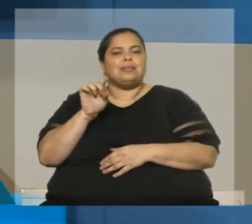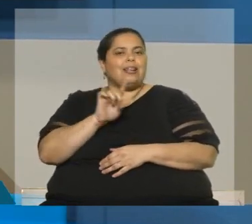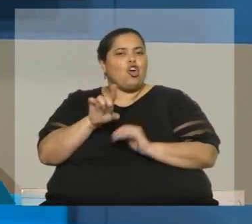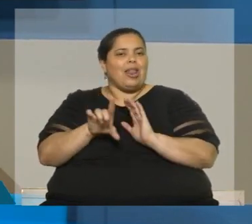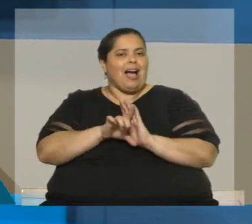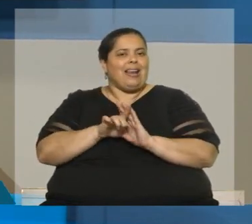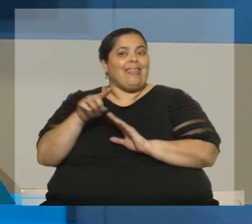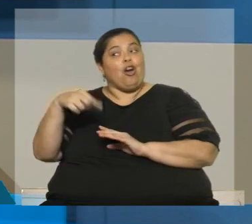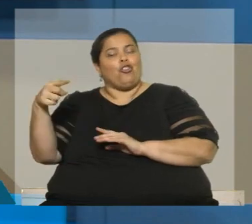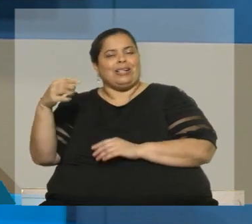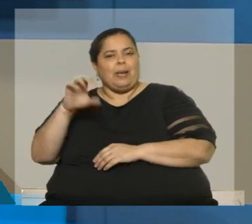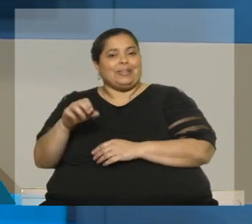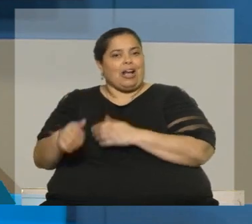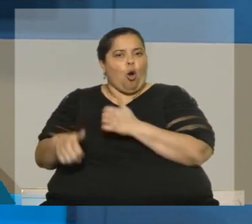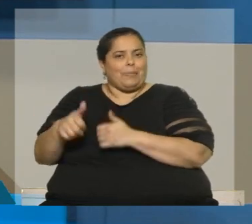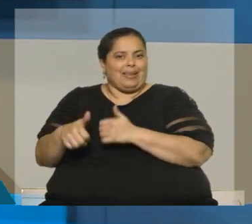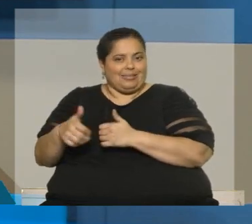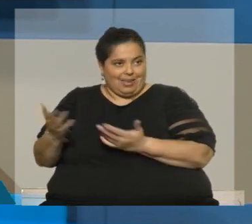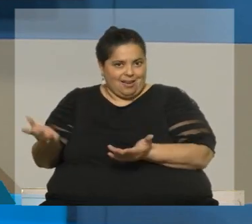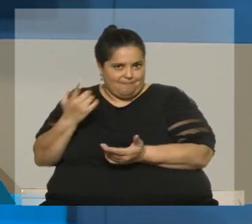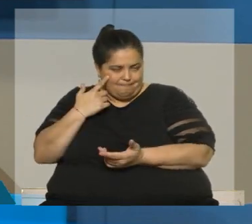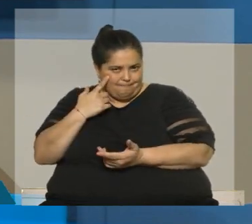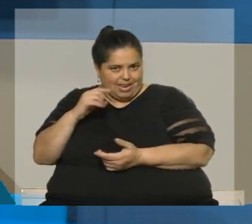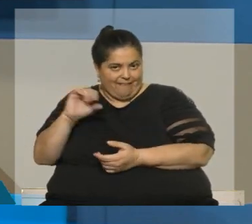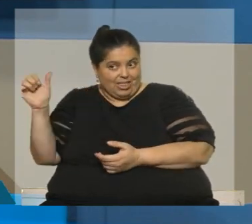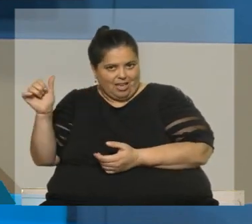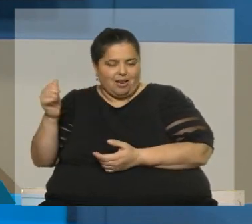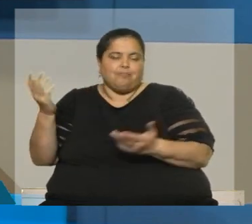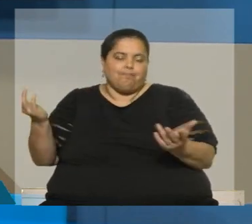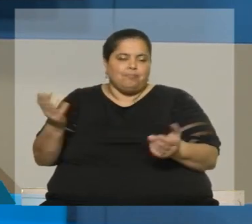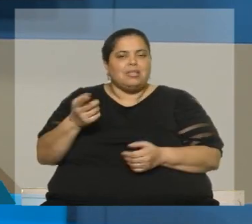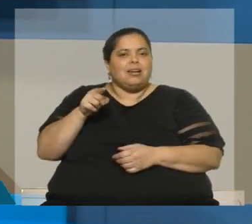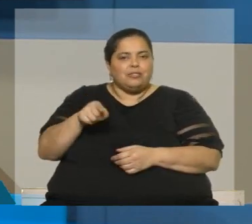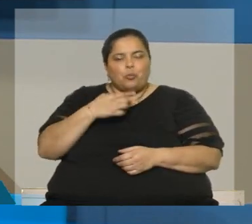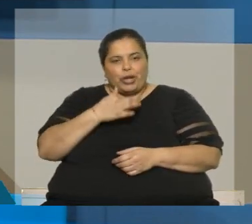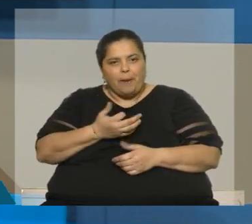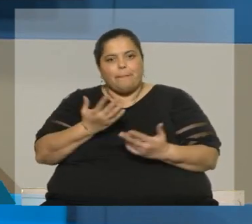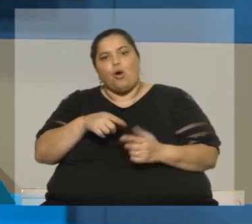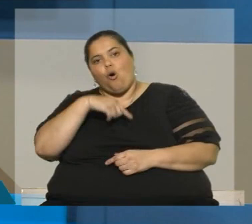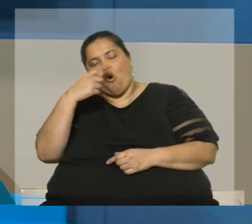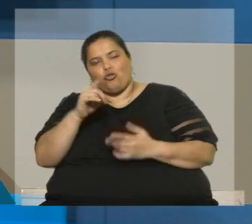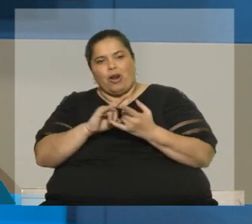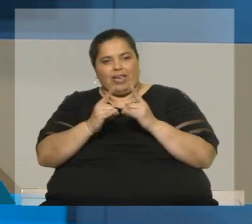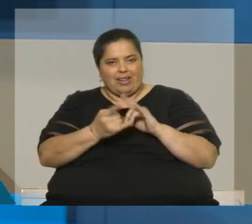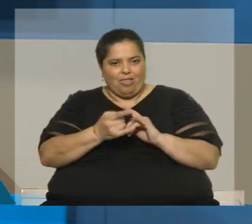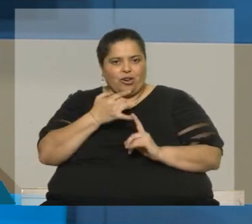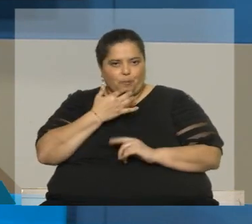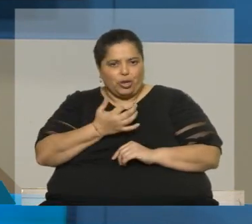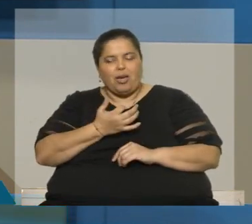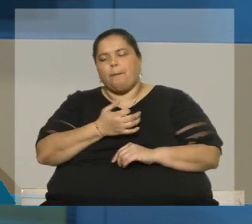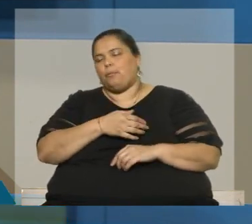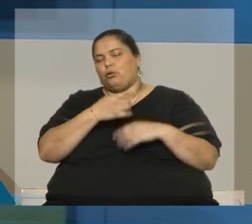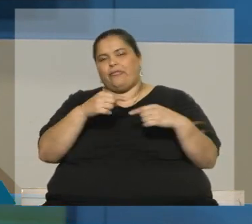con lo cual se obtenieron las ventajas. Es decir, vamos a ir siempre los legisladores, en este caso, especialmente, porque además estamos hablando de tipos de